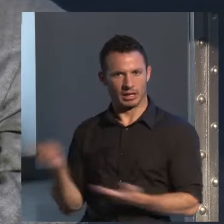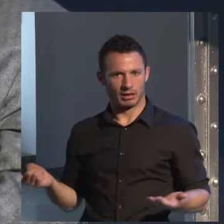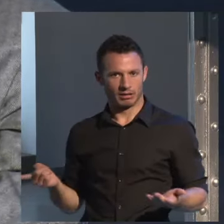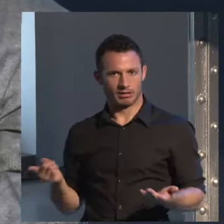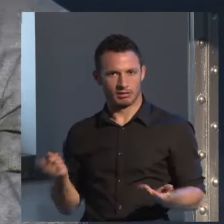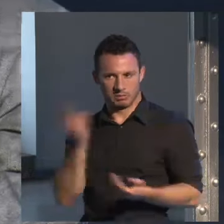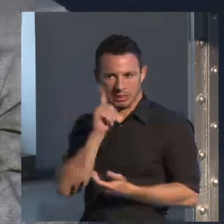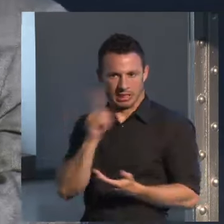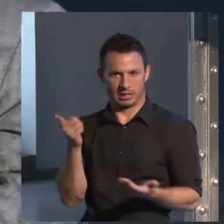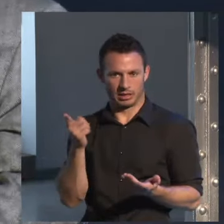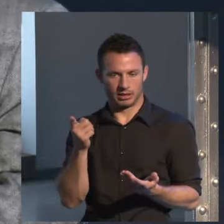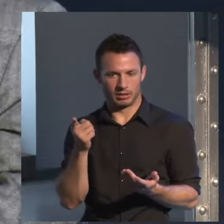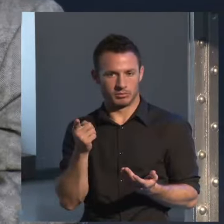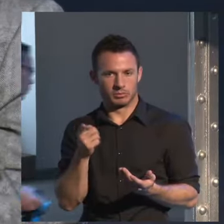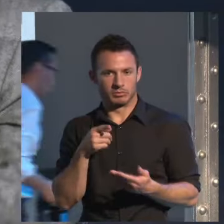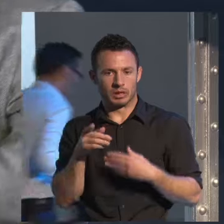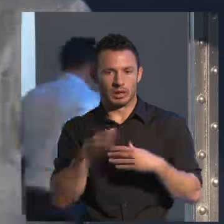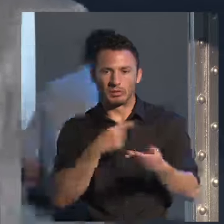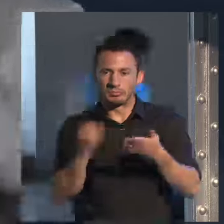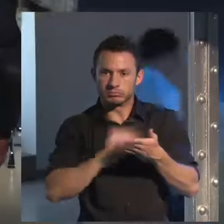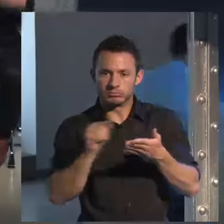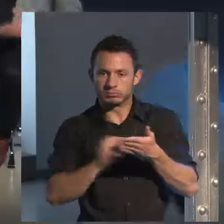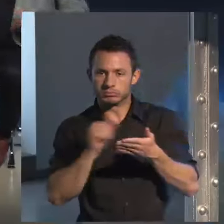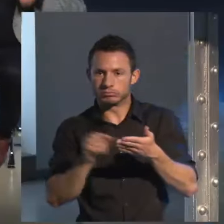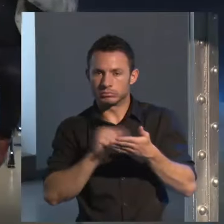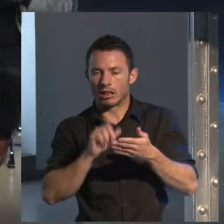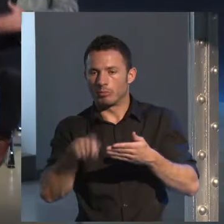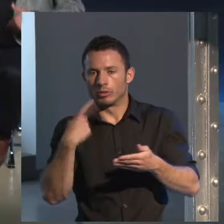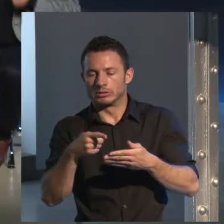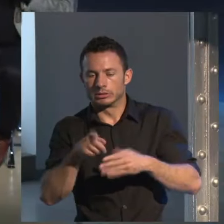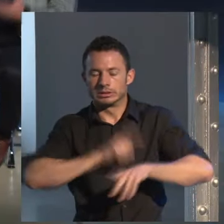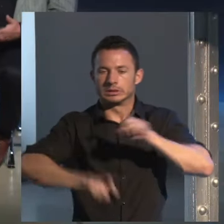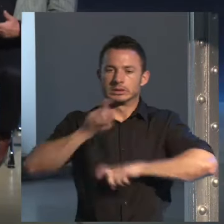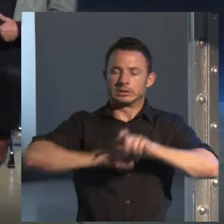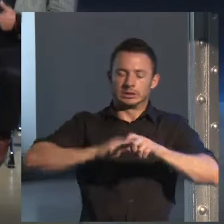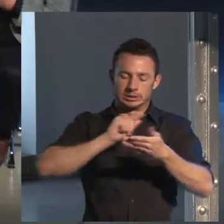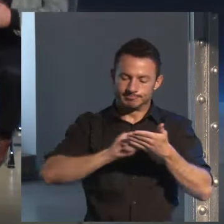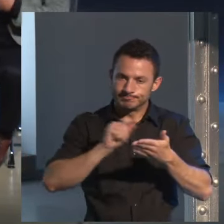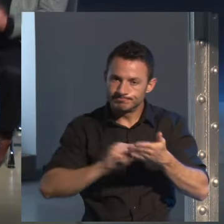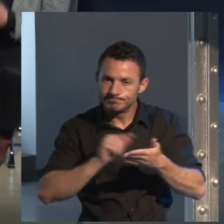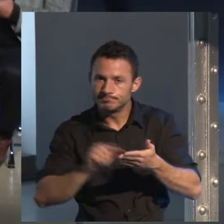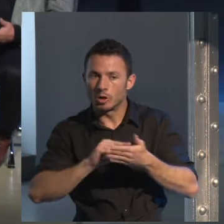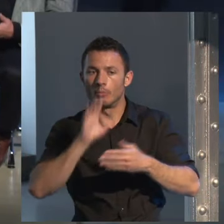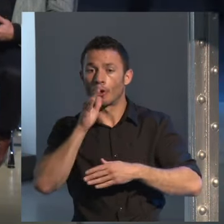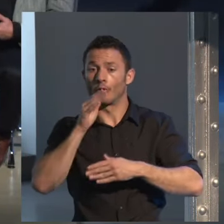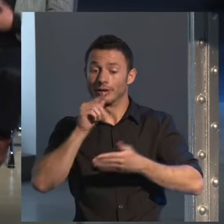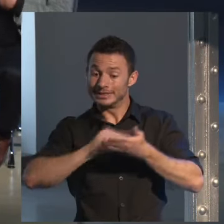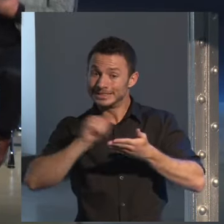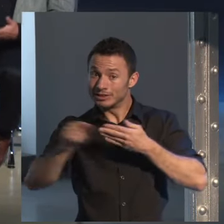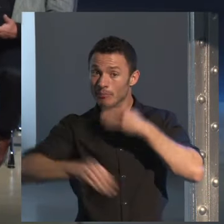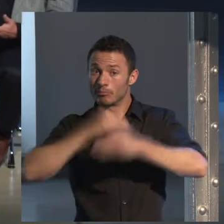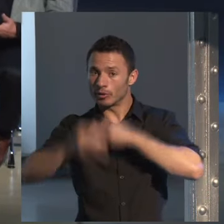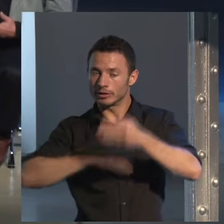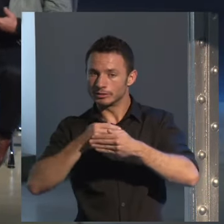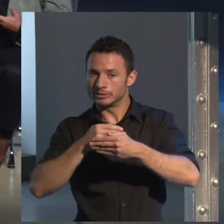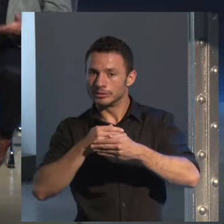Es mentira. Uno va escribiendo y tiene que volver una y otra vez sobre lo que ha escrito, porque el mismo proceso de escritura te